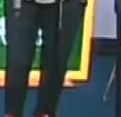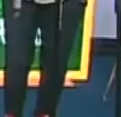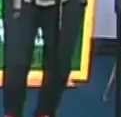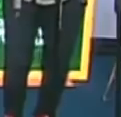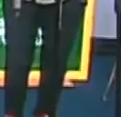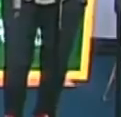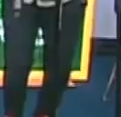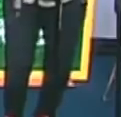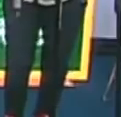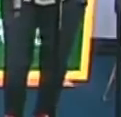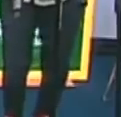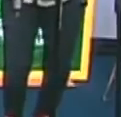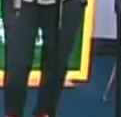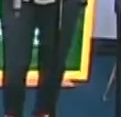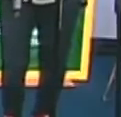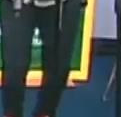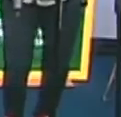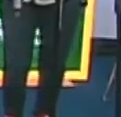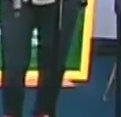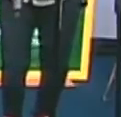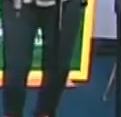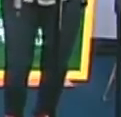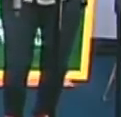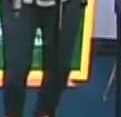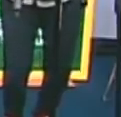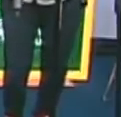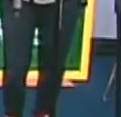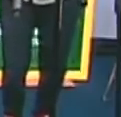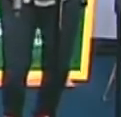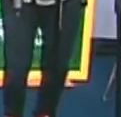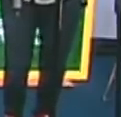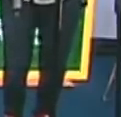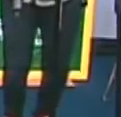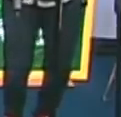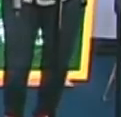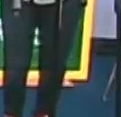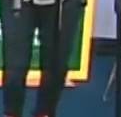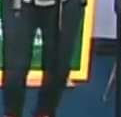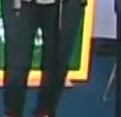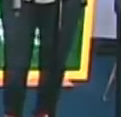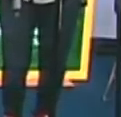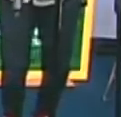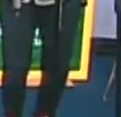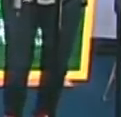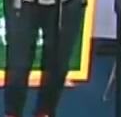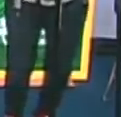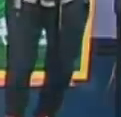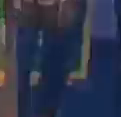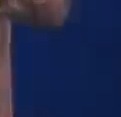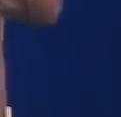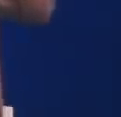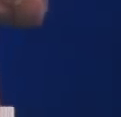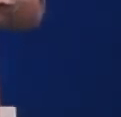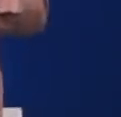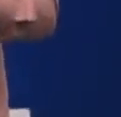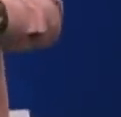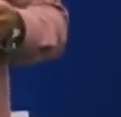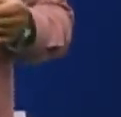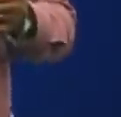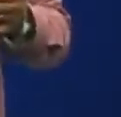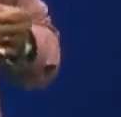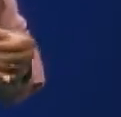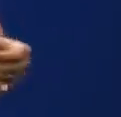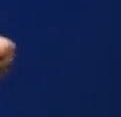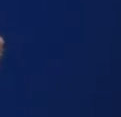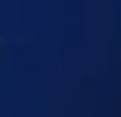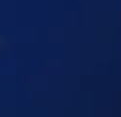educativa La alegría de andar juntos Con los niños y las niñas La alegría de andar juntos